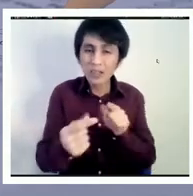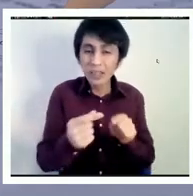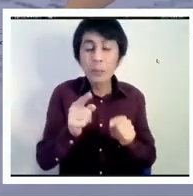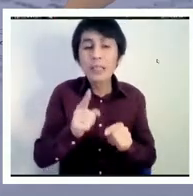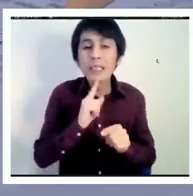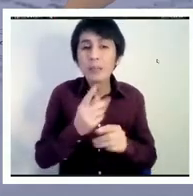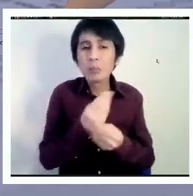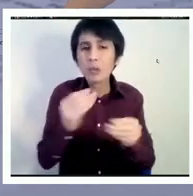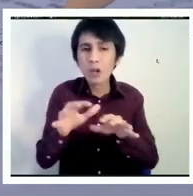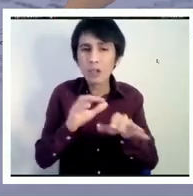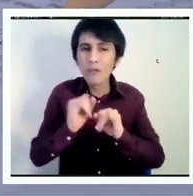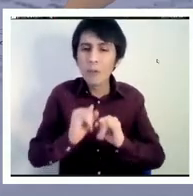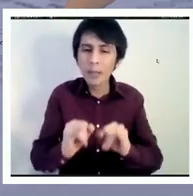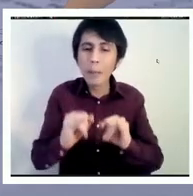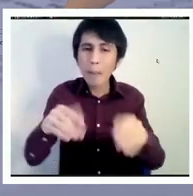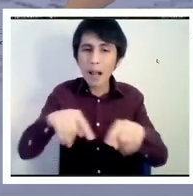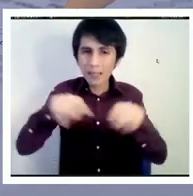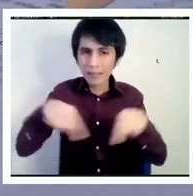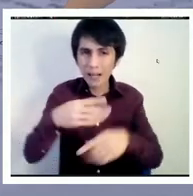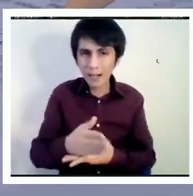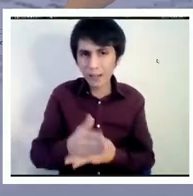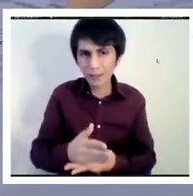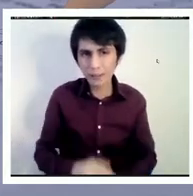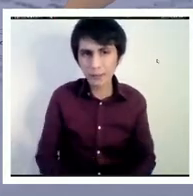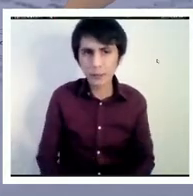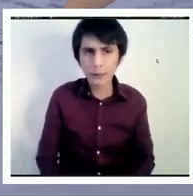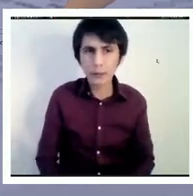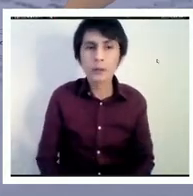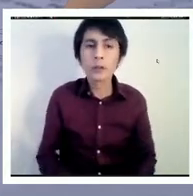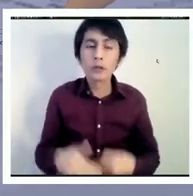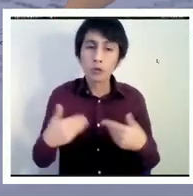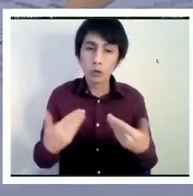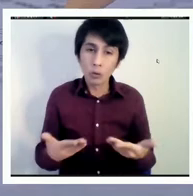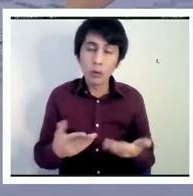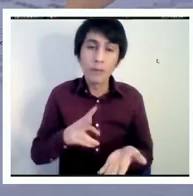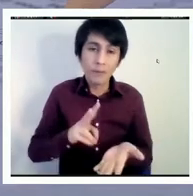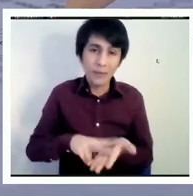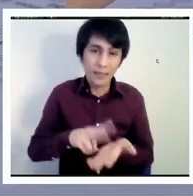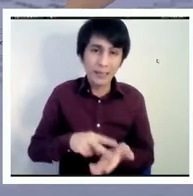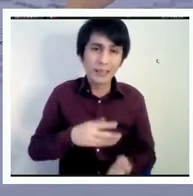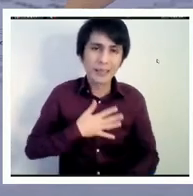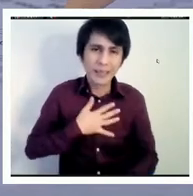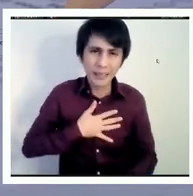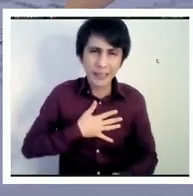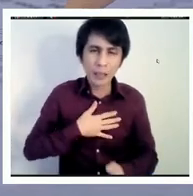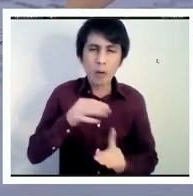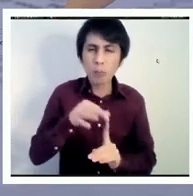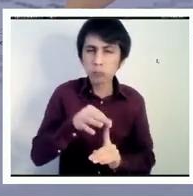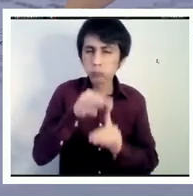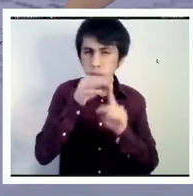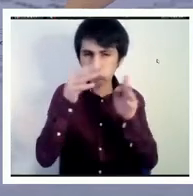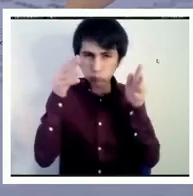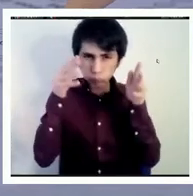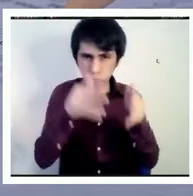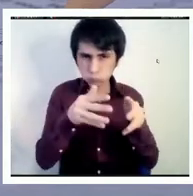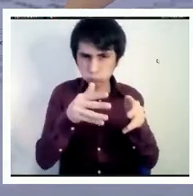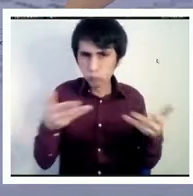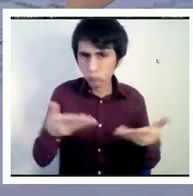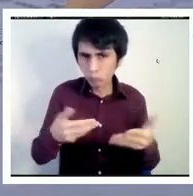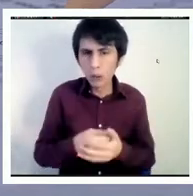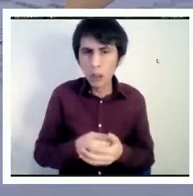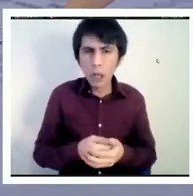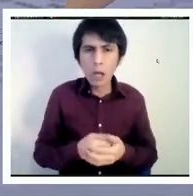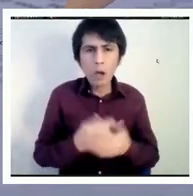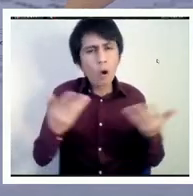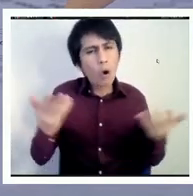así que lo que realmente quisiera enfatizar es acerca de cómo podemos utilizar